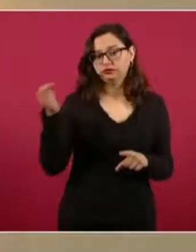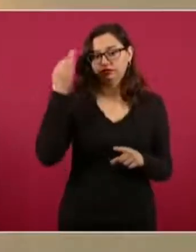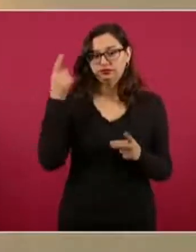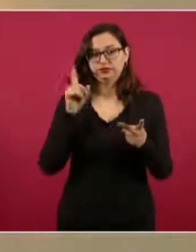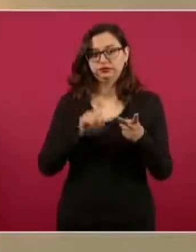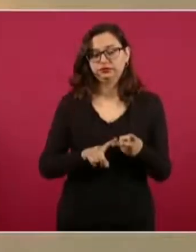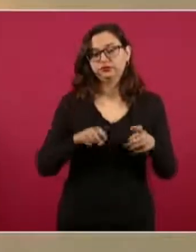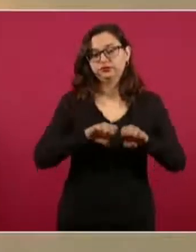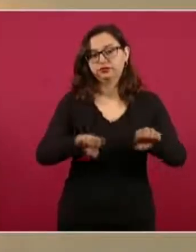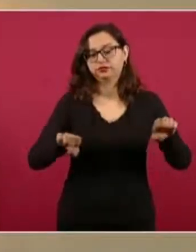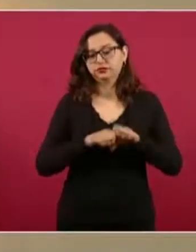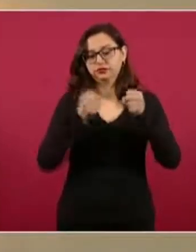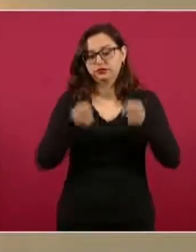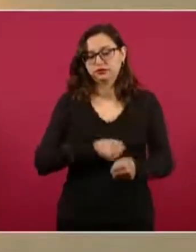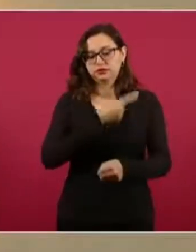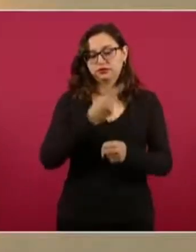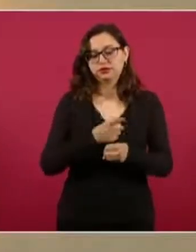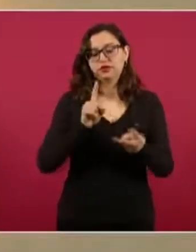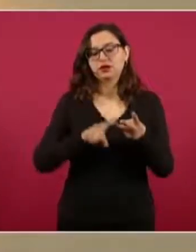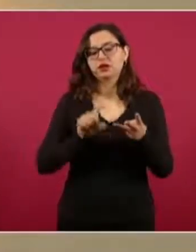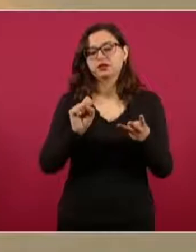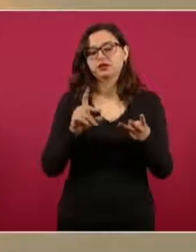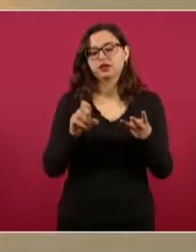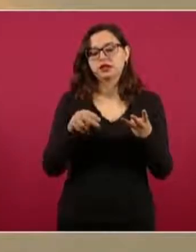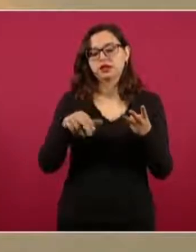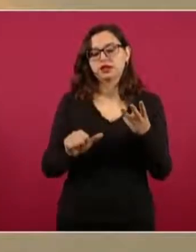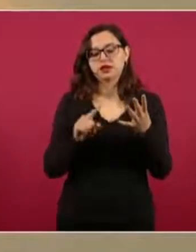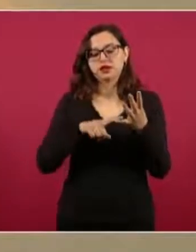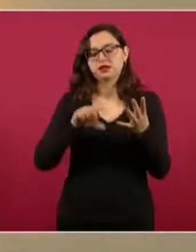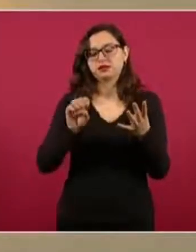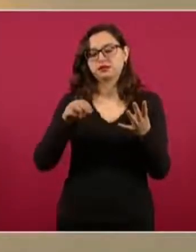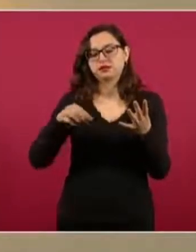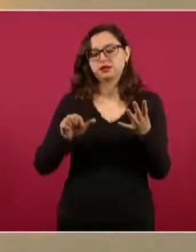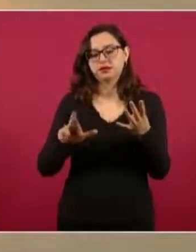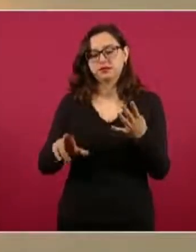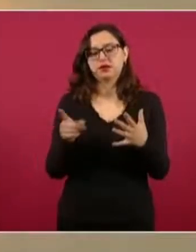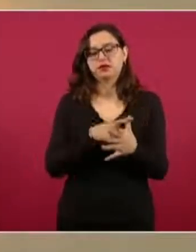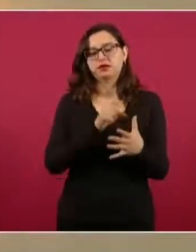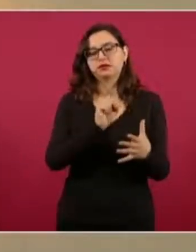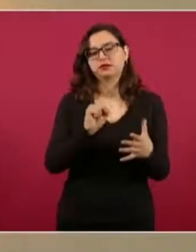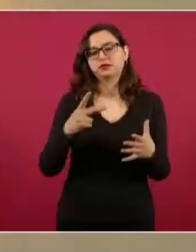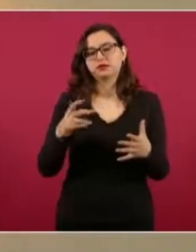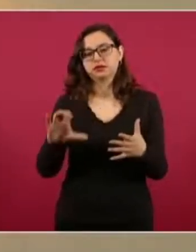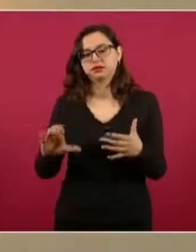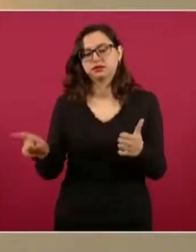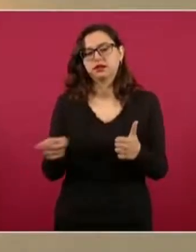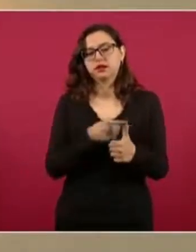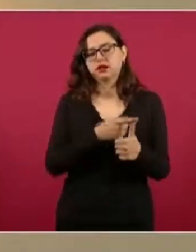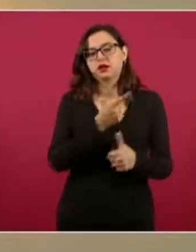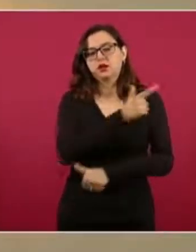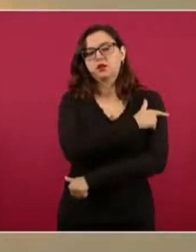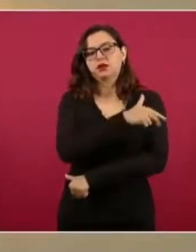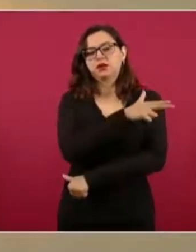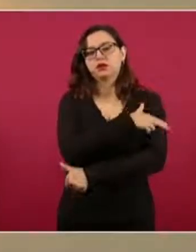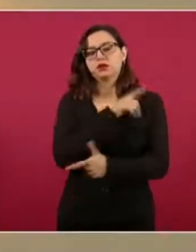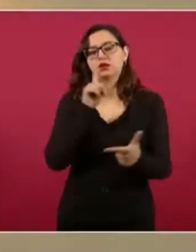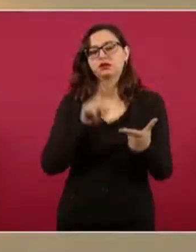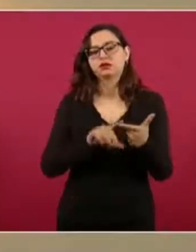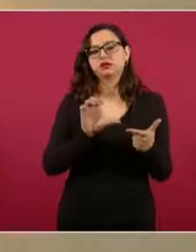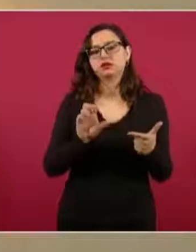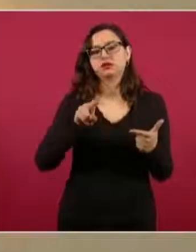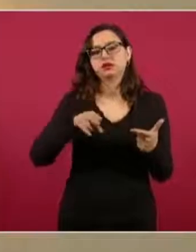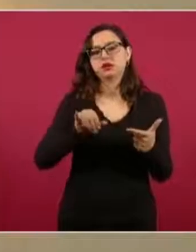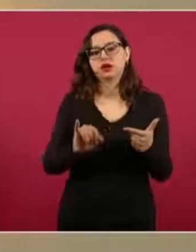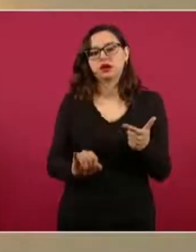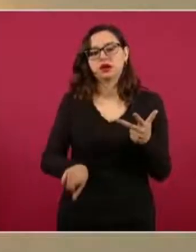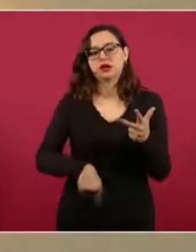Secretaría de la Defensa Nacional, de la Marina, Secretaría de Seguridad y Protección Ciudadana, Guardia Nacional, Centro Nacional